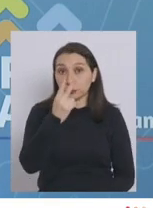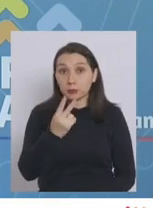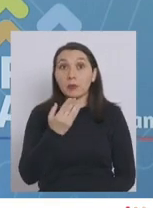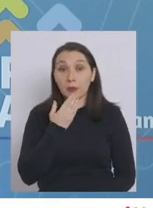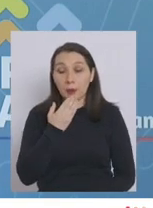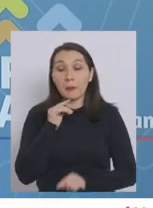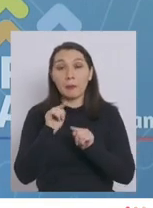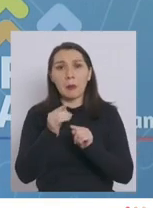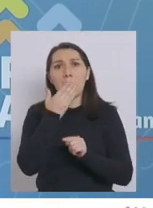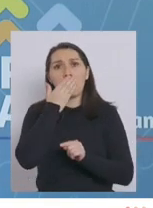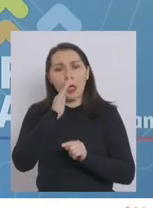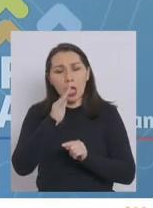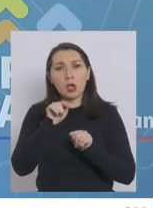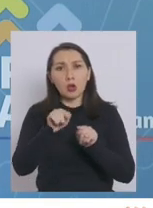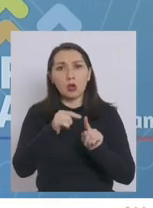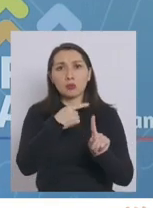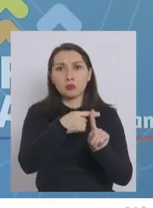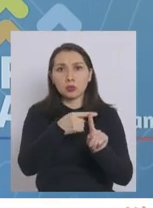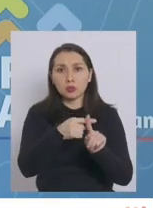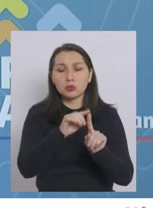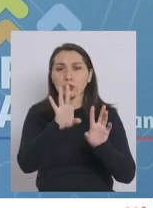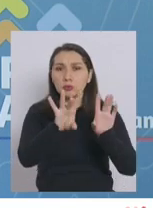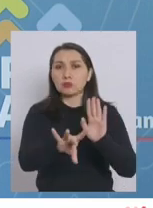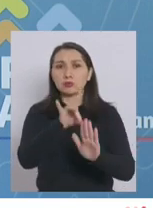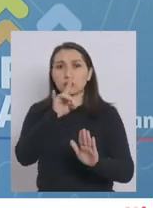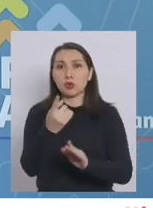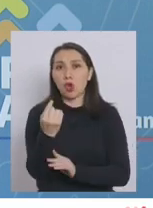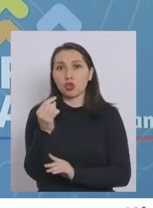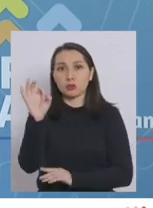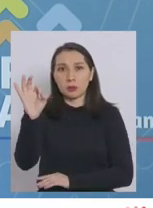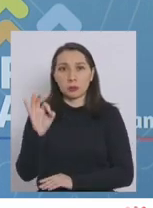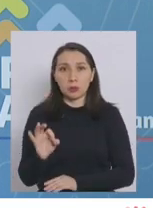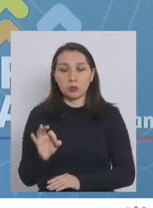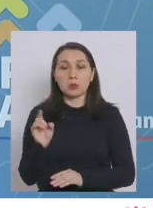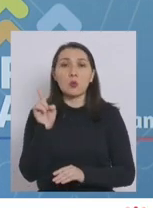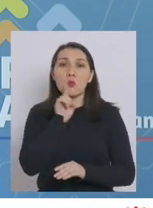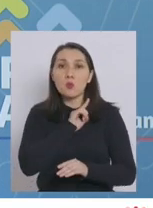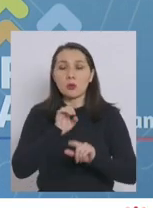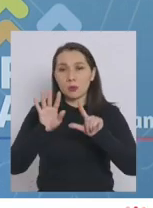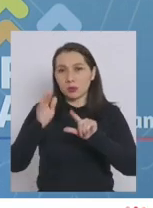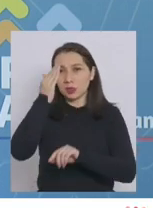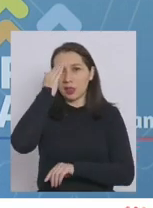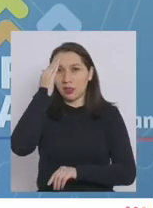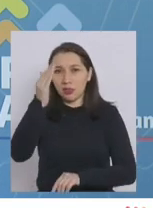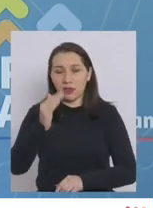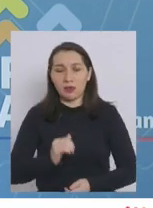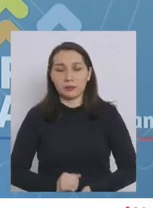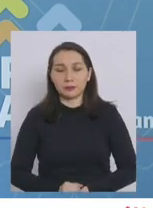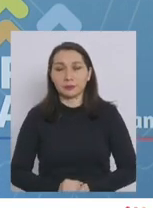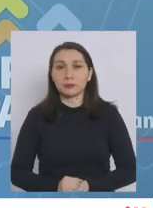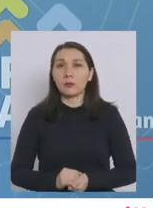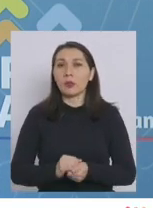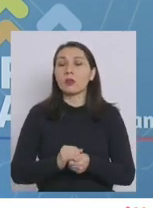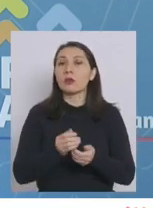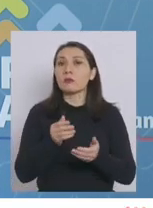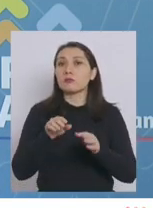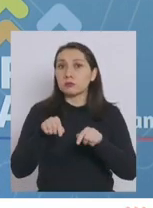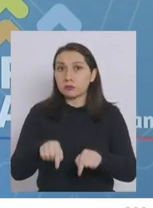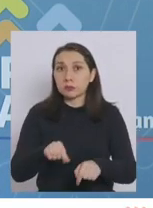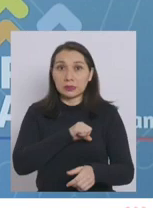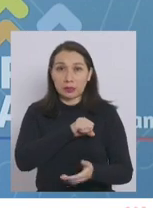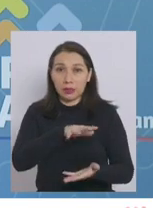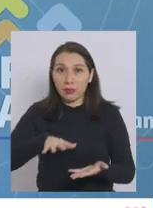también una mejoría en la positividad con un 11% en los últimos 7 días. En relación a la región